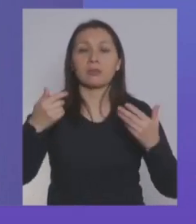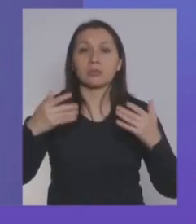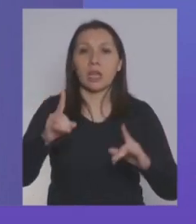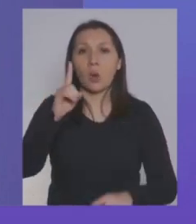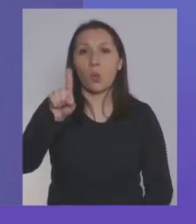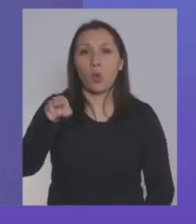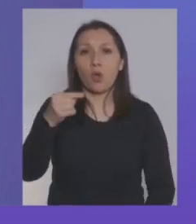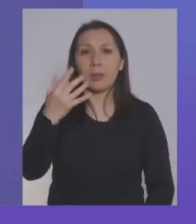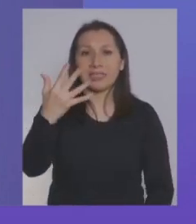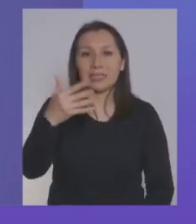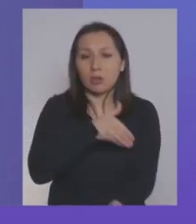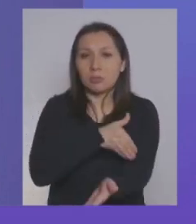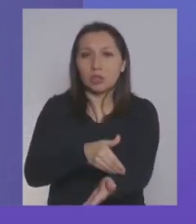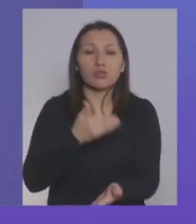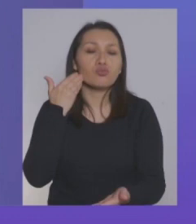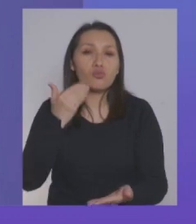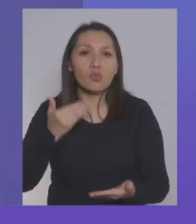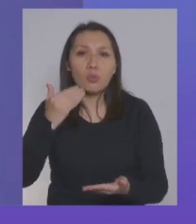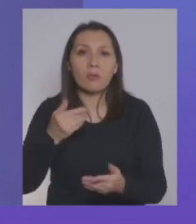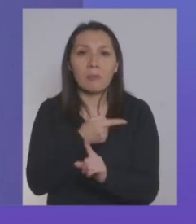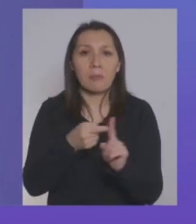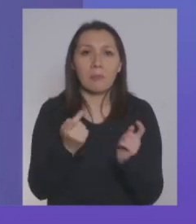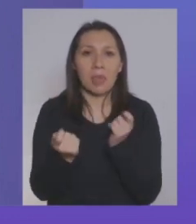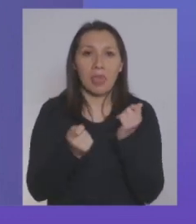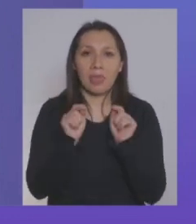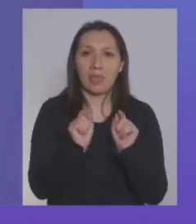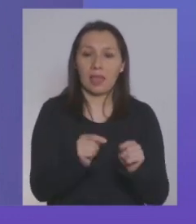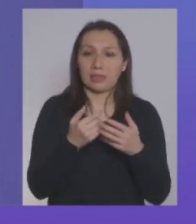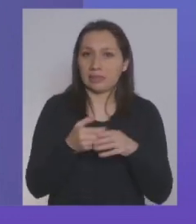1,5 millones de bonos de clase media.